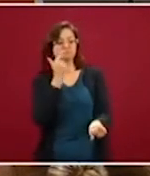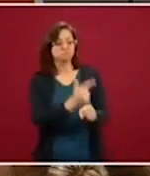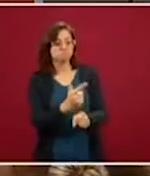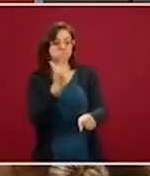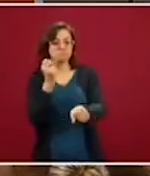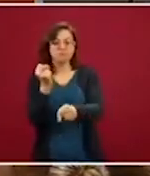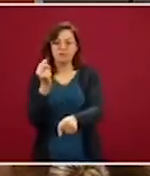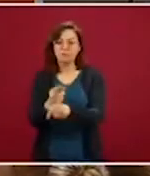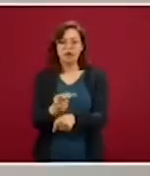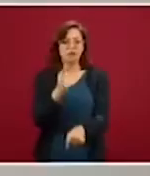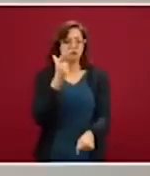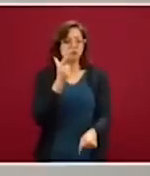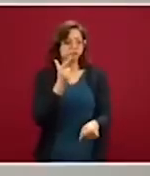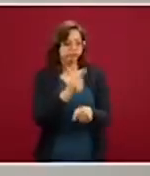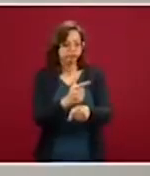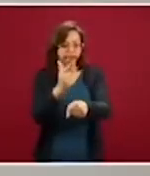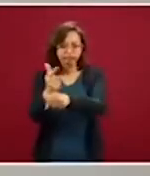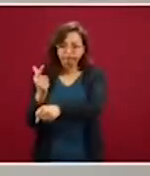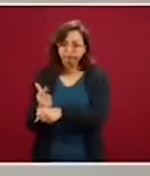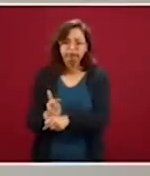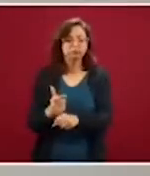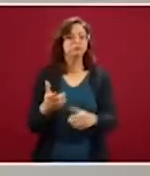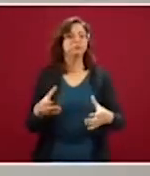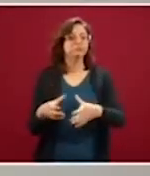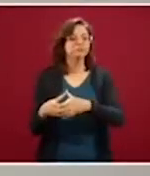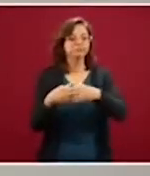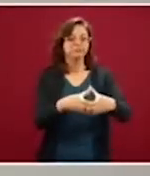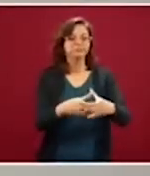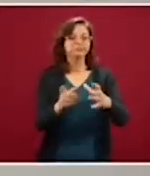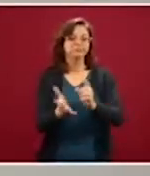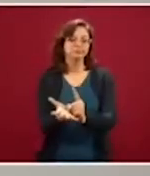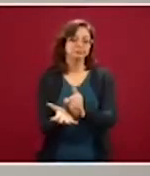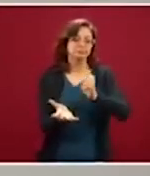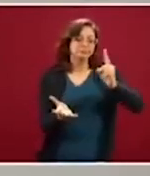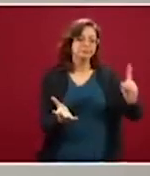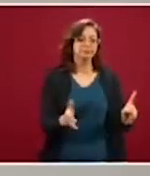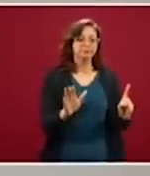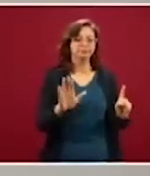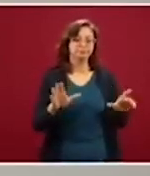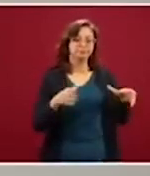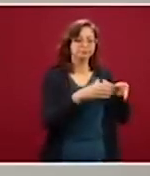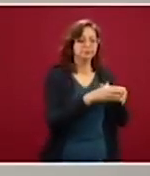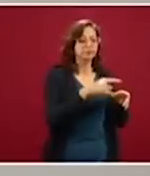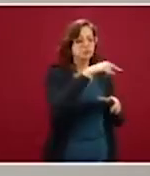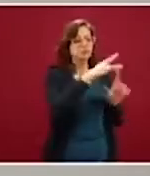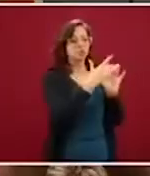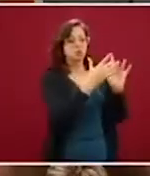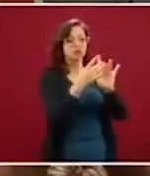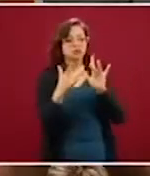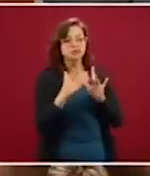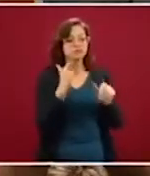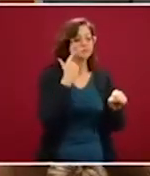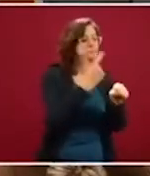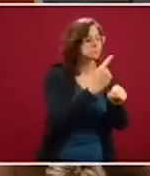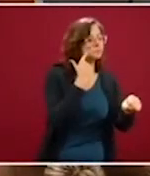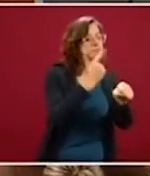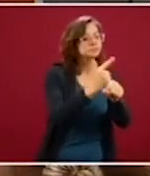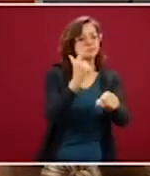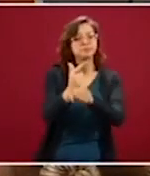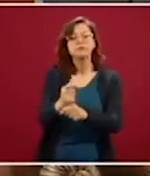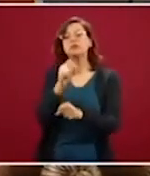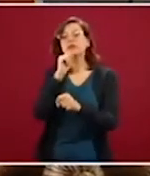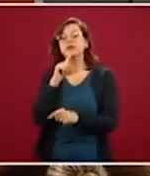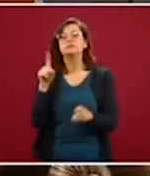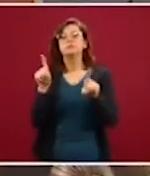el aislamiento de los mismos y el estudio de contactos. Y tenemos otro mecanismo del que hablamos periódicamente, porque se hace en